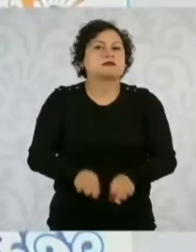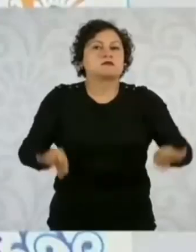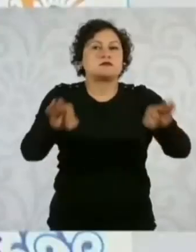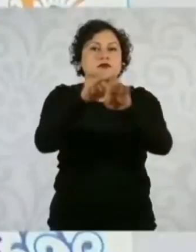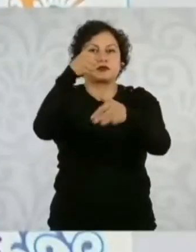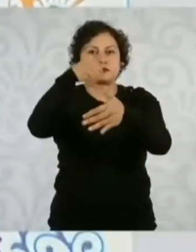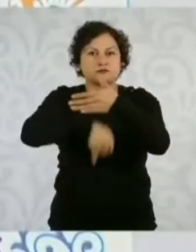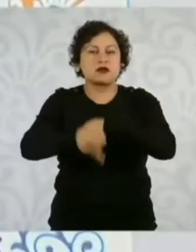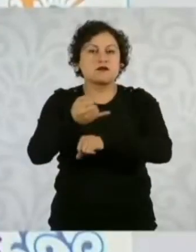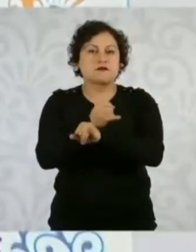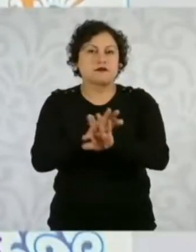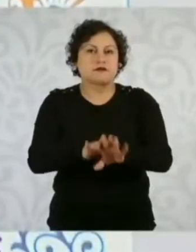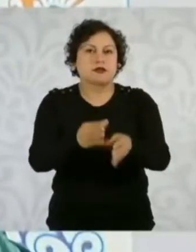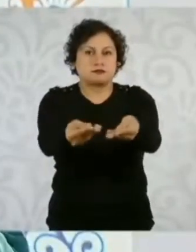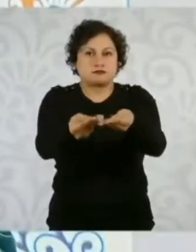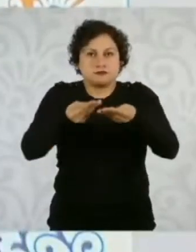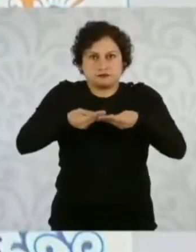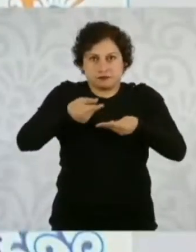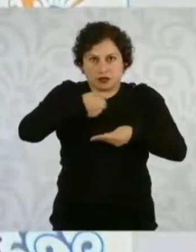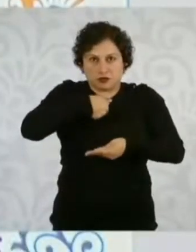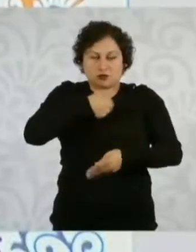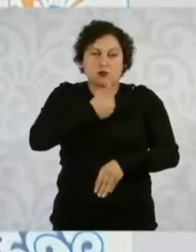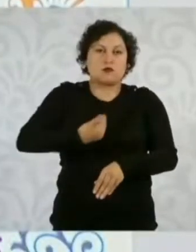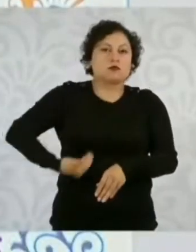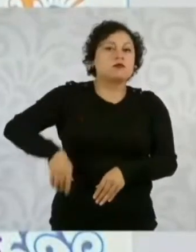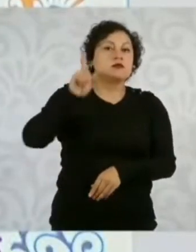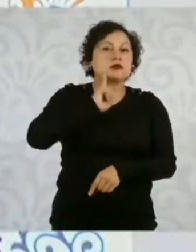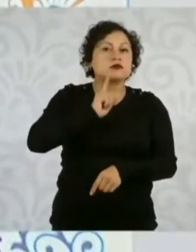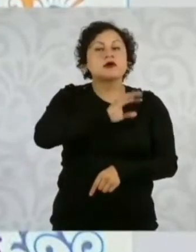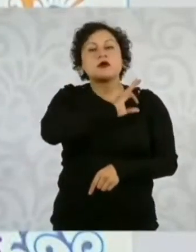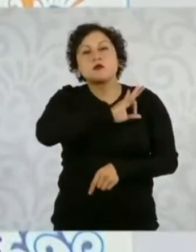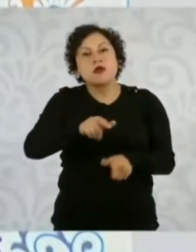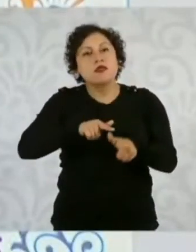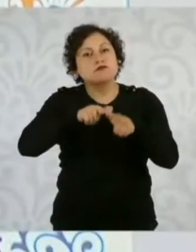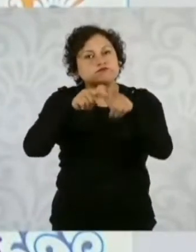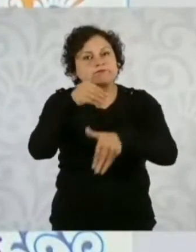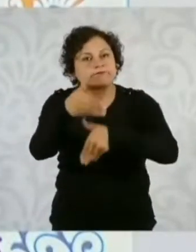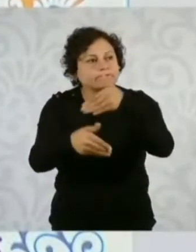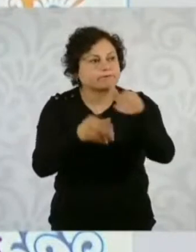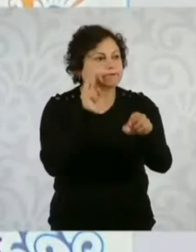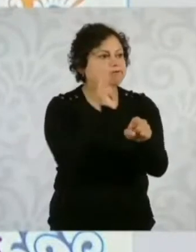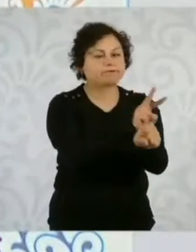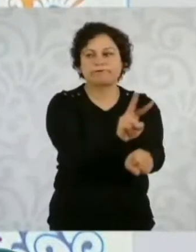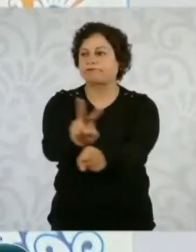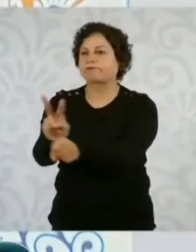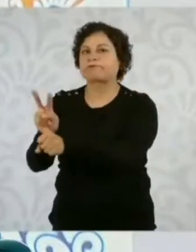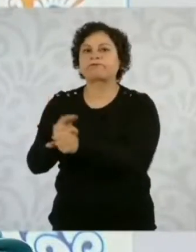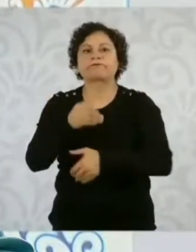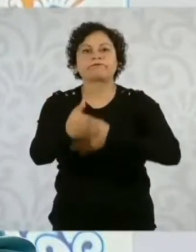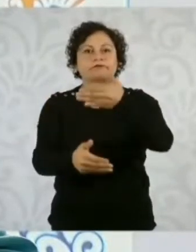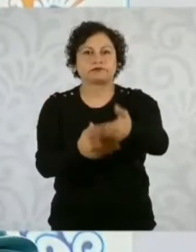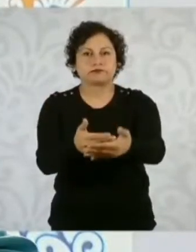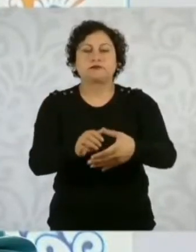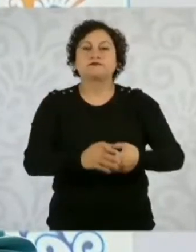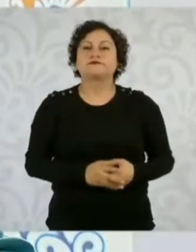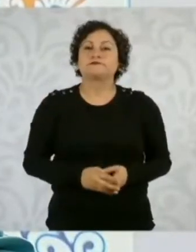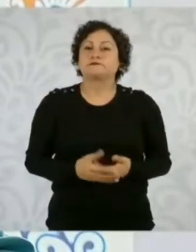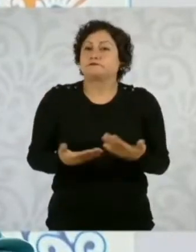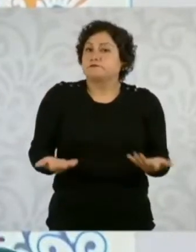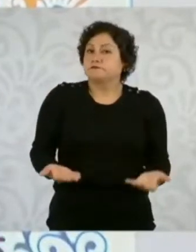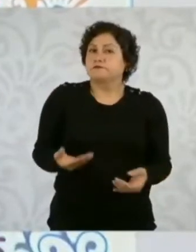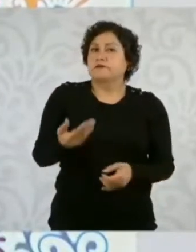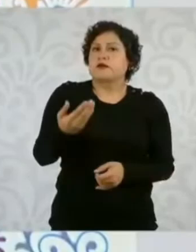tener la presidenta para que podamos darle seguimiento a todo. Entonces, y el fin de semana estuvimos